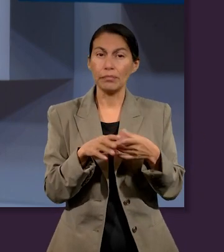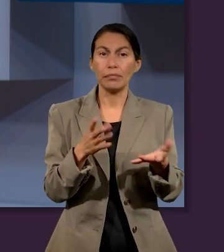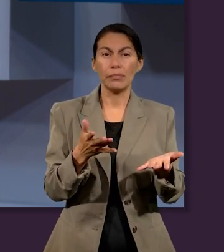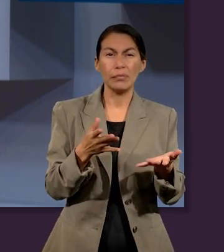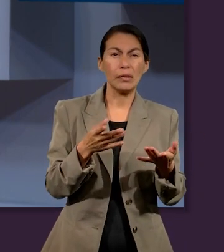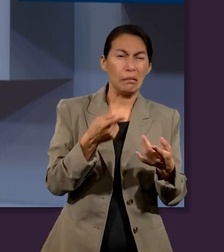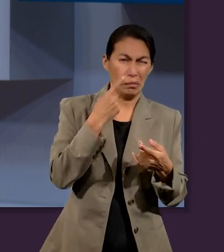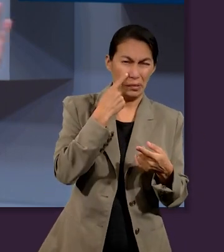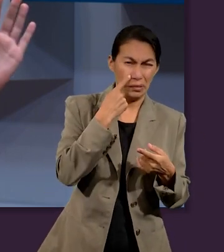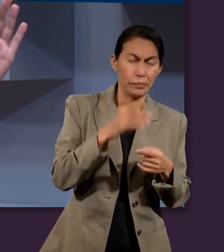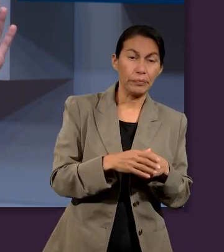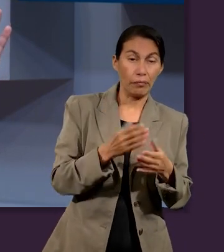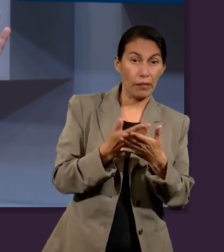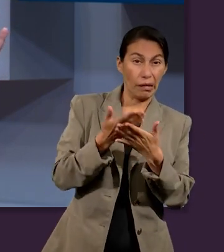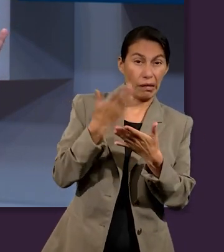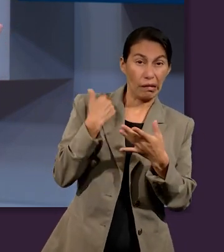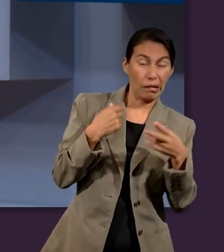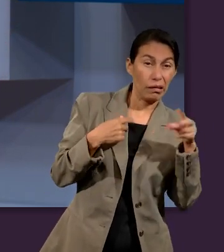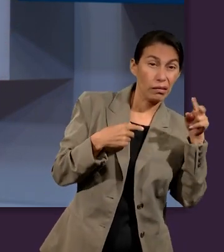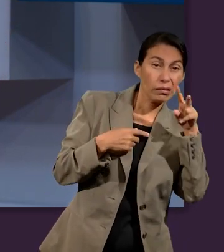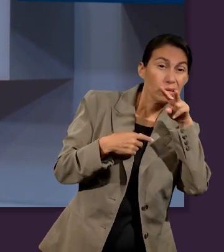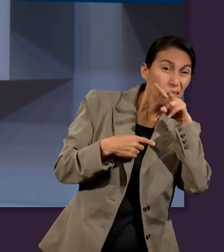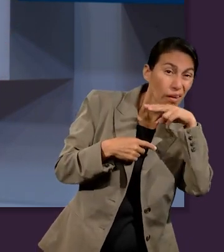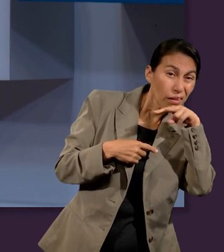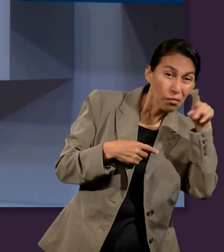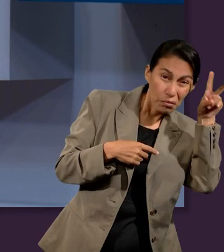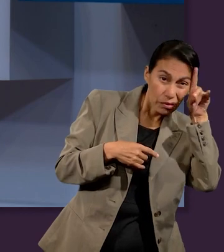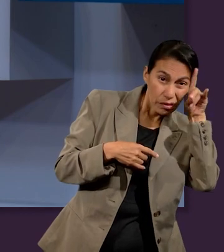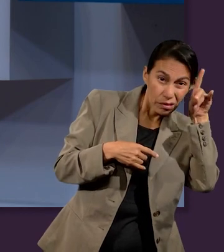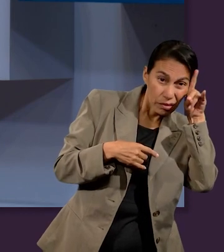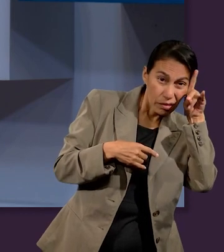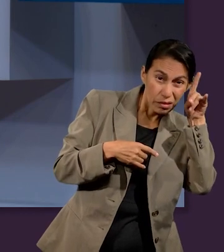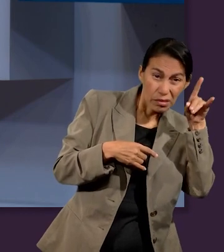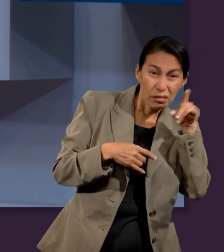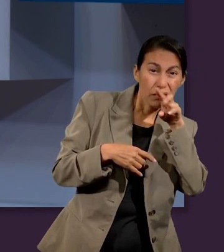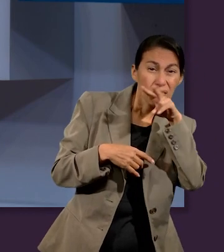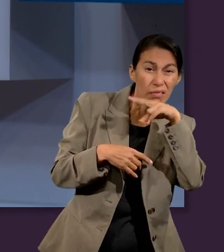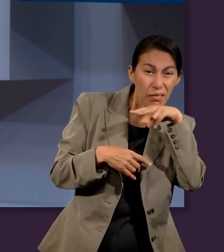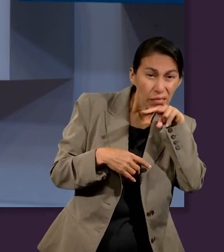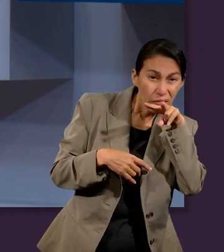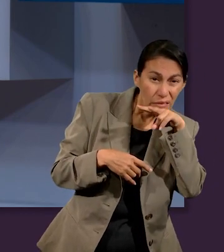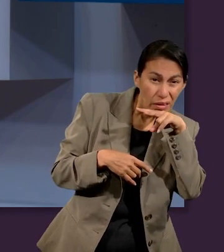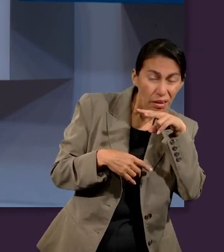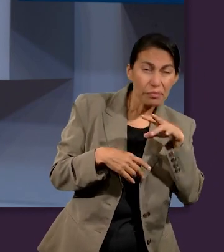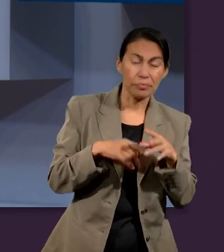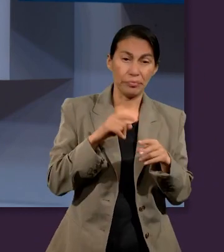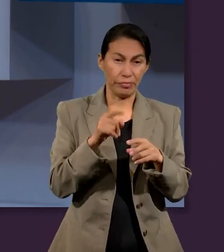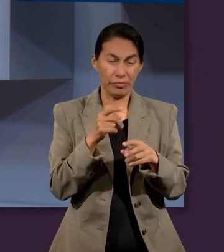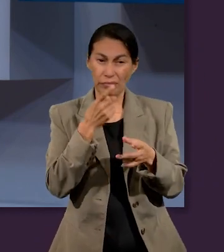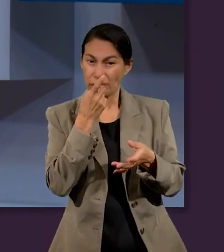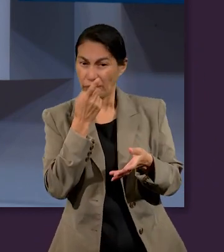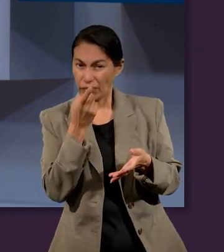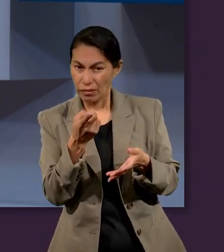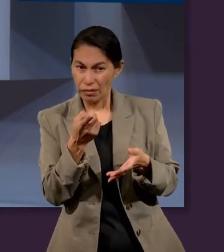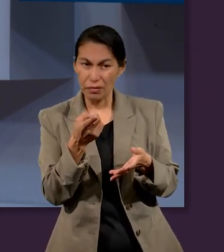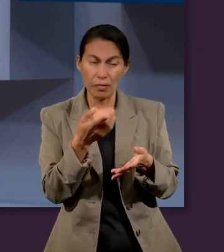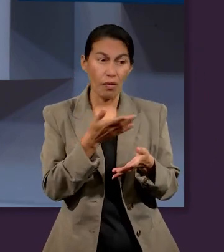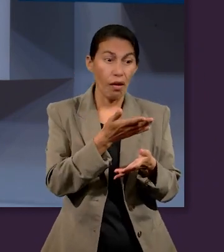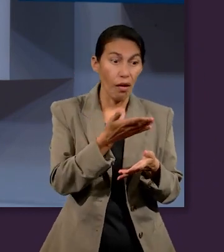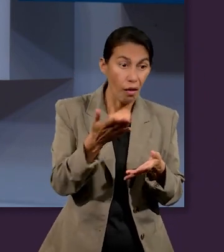de ciertamente no moriréis sigue estando presente hasta hoy. Y todo ese misticismo puede